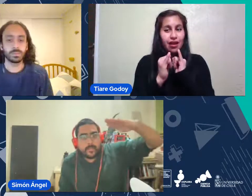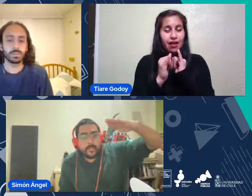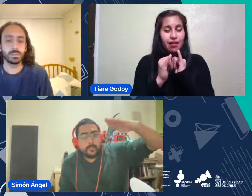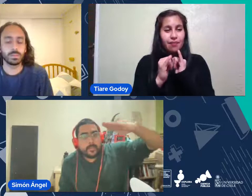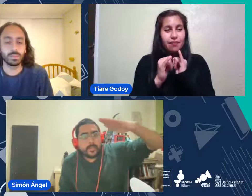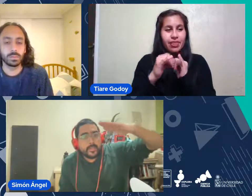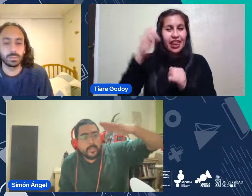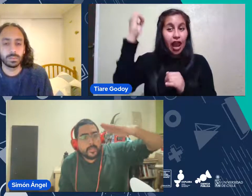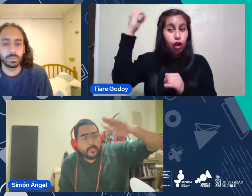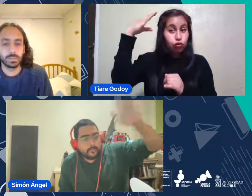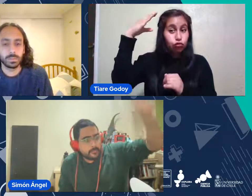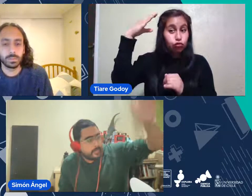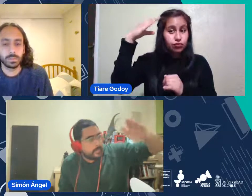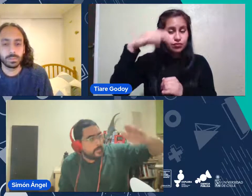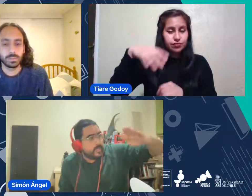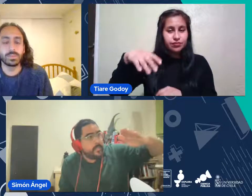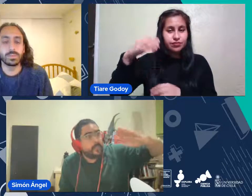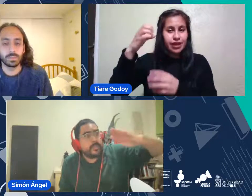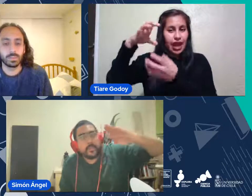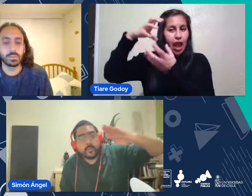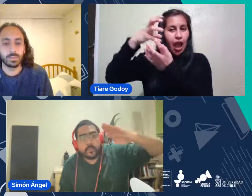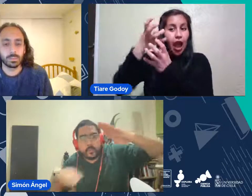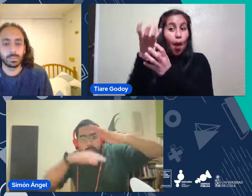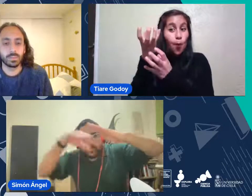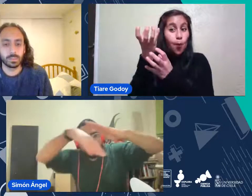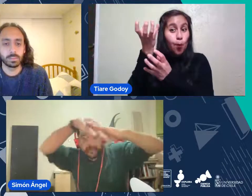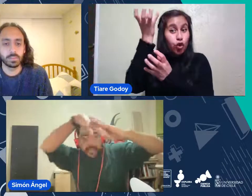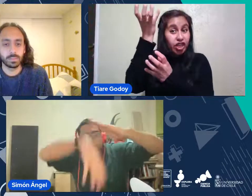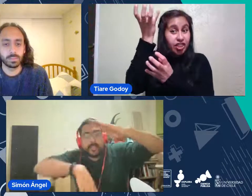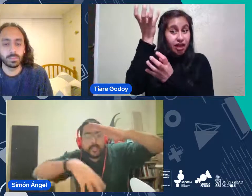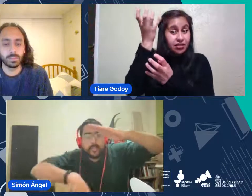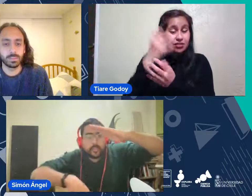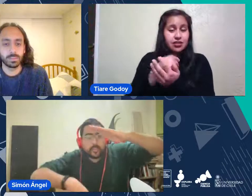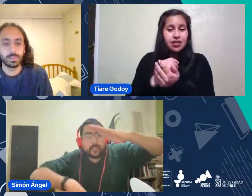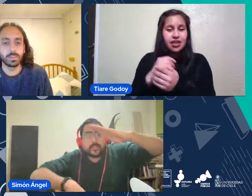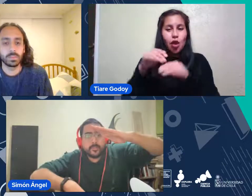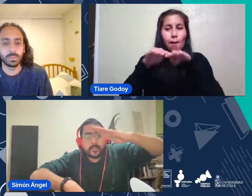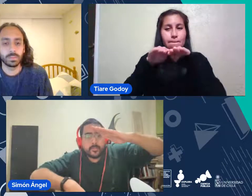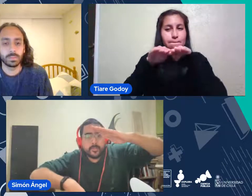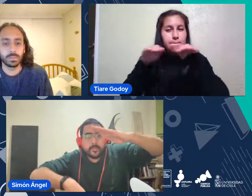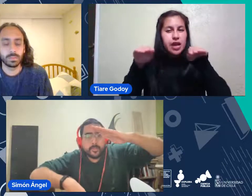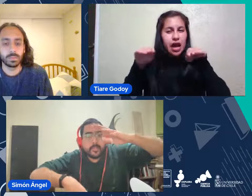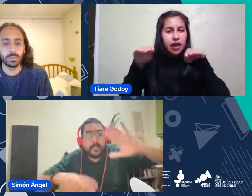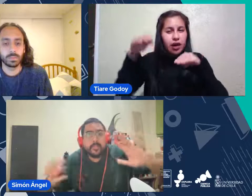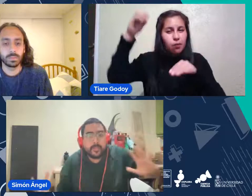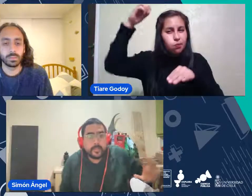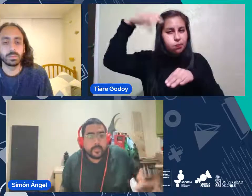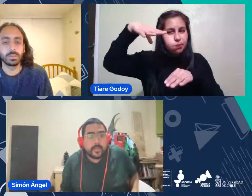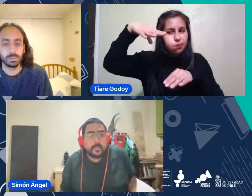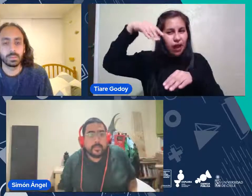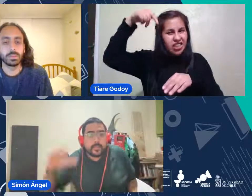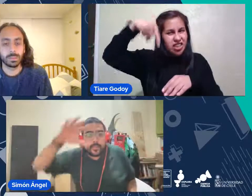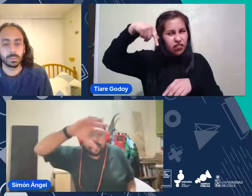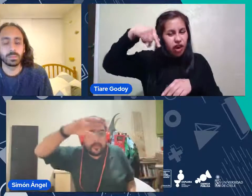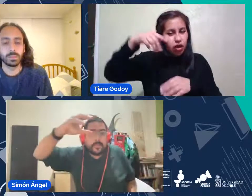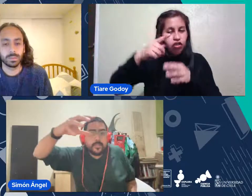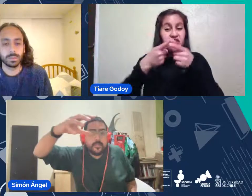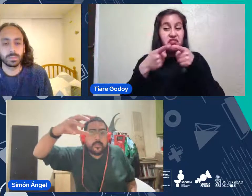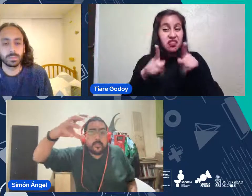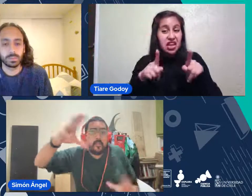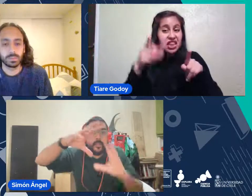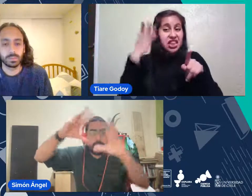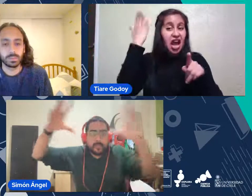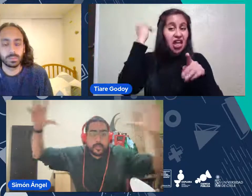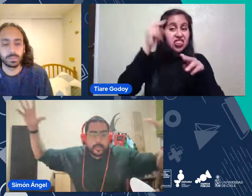Las Apolletas LED De los Mineros Públicos Que se usan Ahora Son planas Y tiran Luz Solo Hacia abajo A diferencia De los Anteriores Que si bien